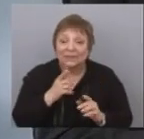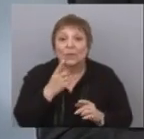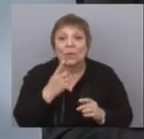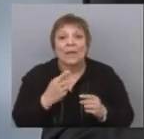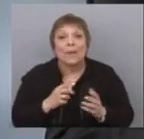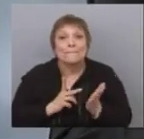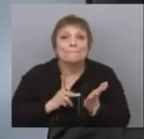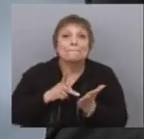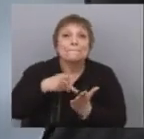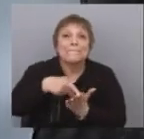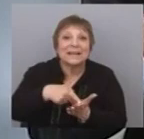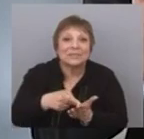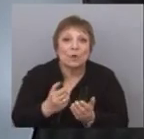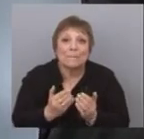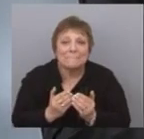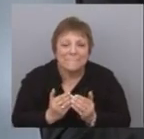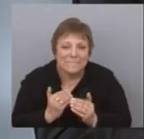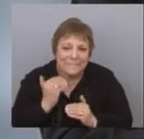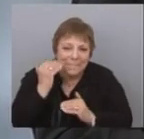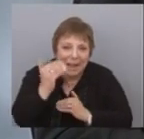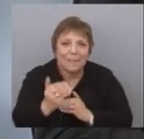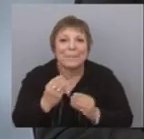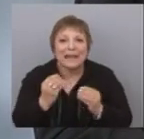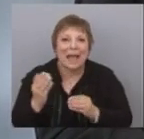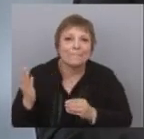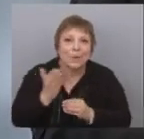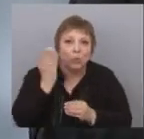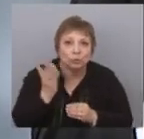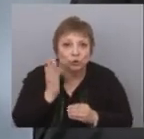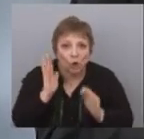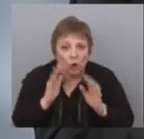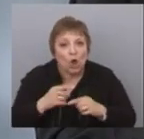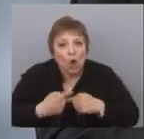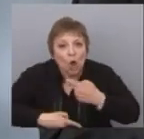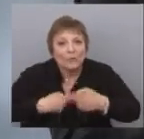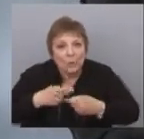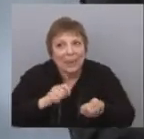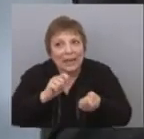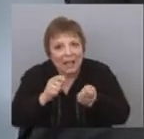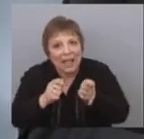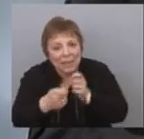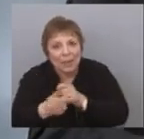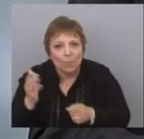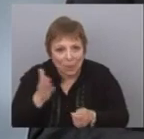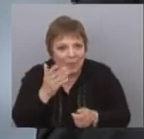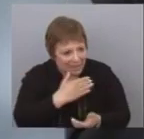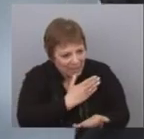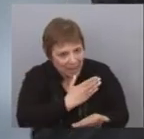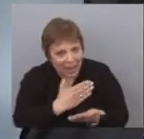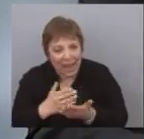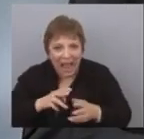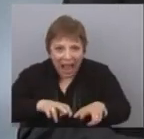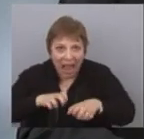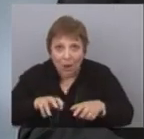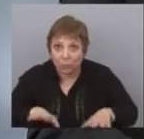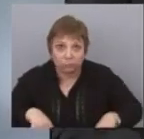avance hacia la transformación productiva de la economía uruguaya. Hacia continuar la transformación productiva que se ha venido produciendo en los últimos años. En el agro ha